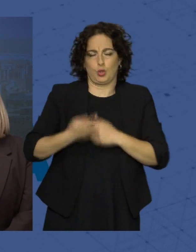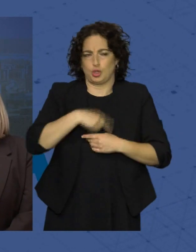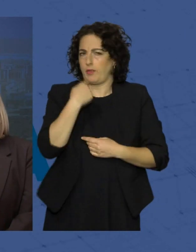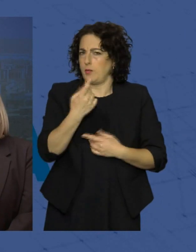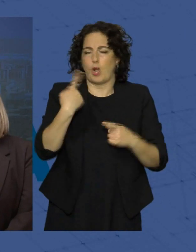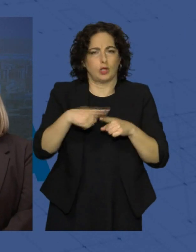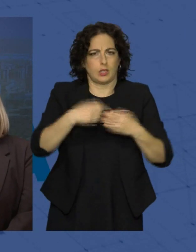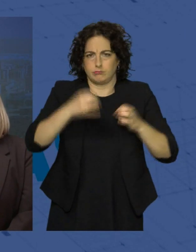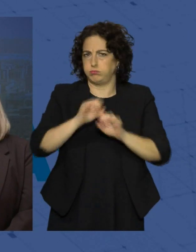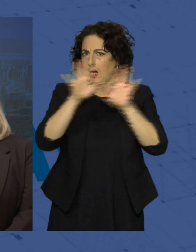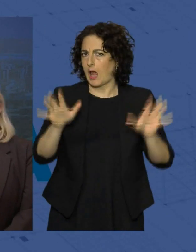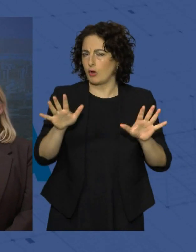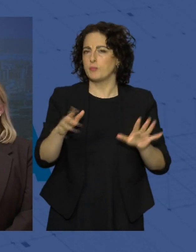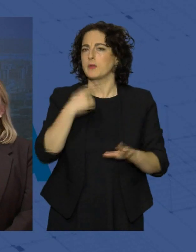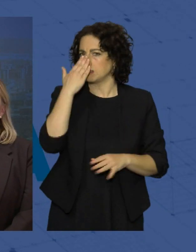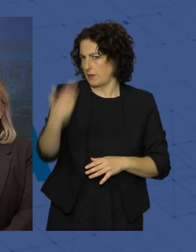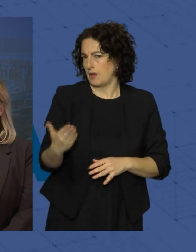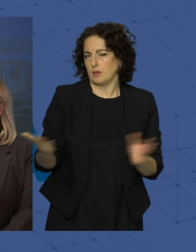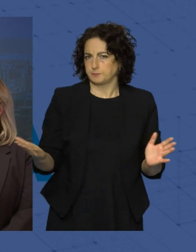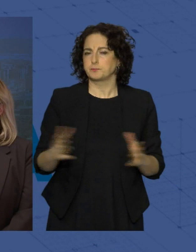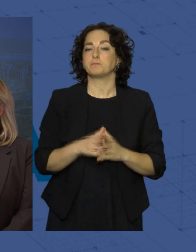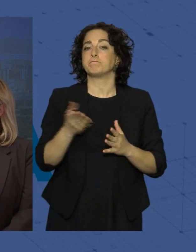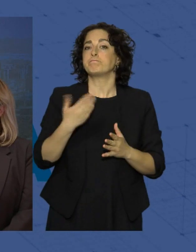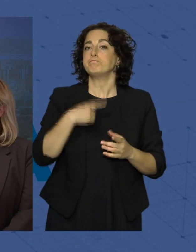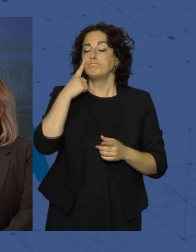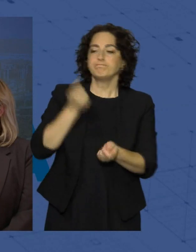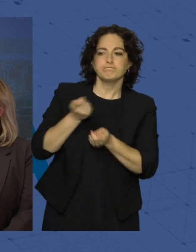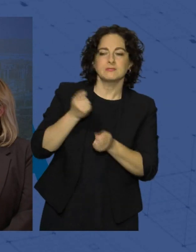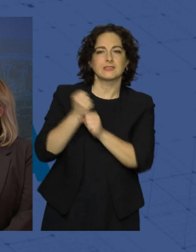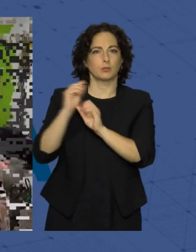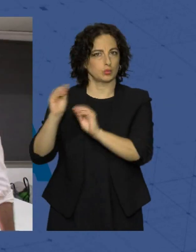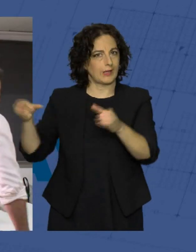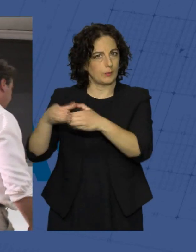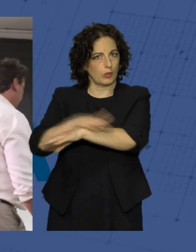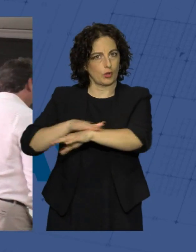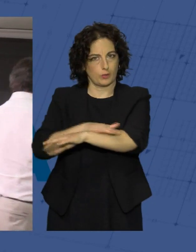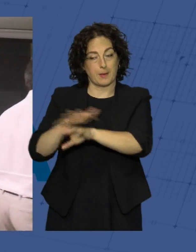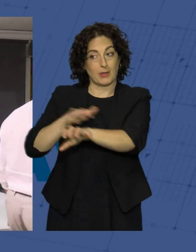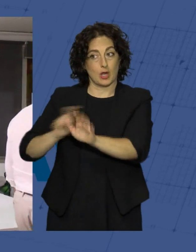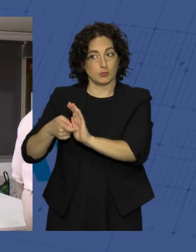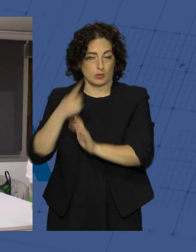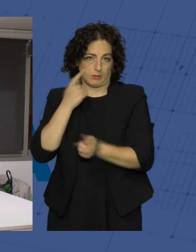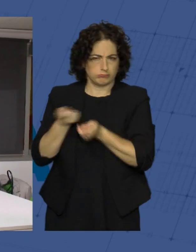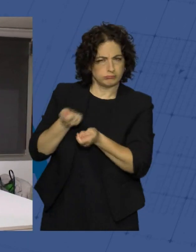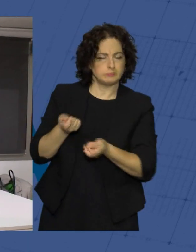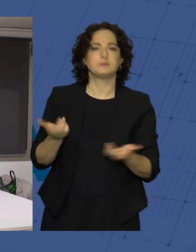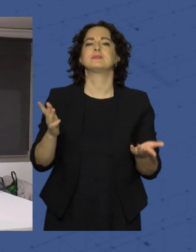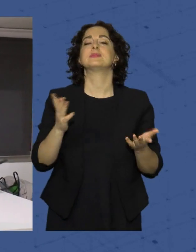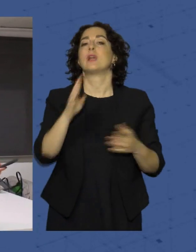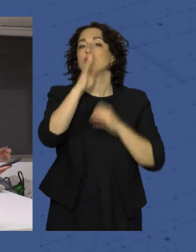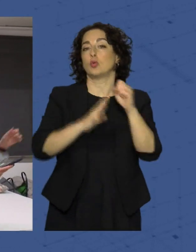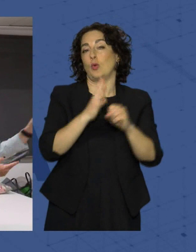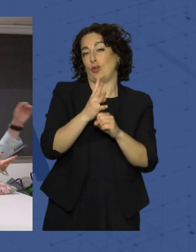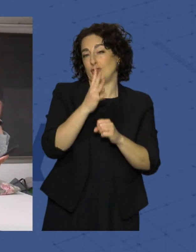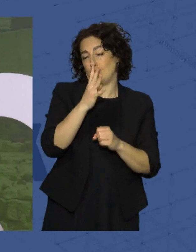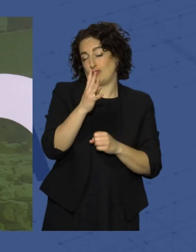contundencia, y fiscalizar de forma firme y tajante esa labor que va a hacer el equipo de gobierno ahora con una mayoría absoluta. Después de una legislatura en soledad